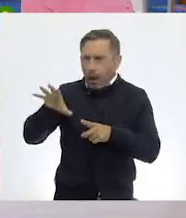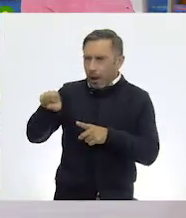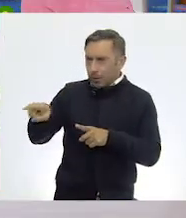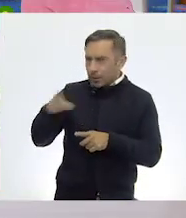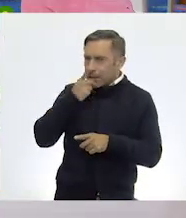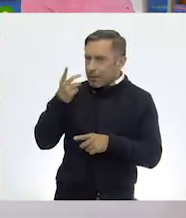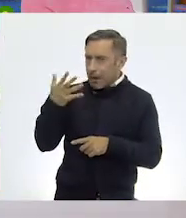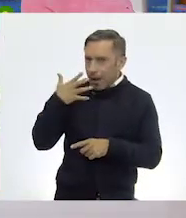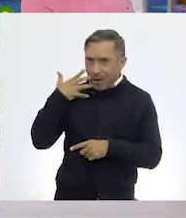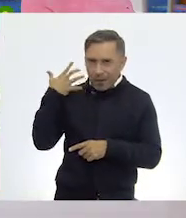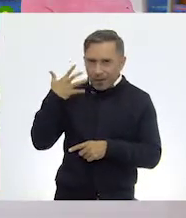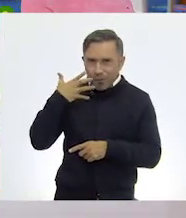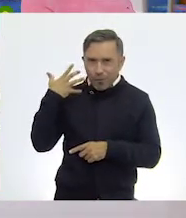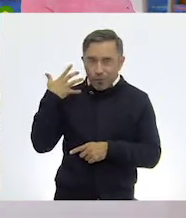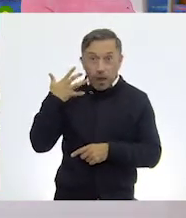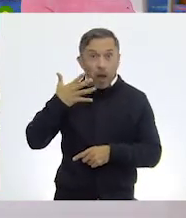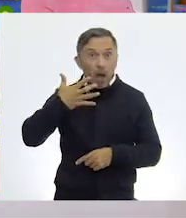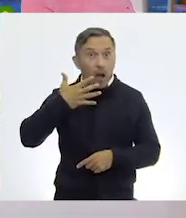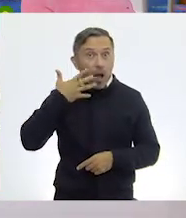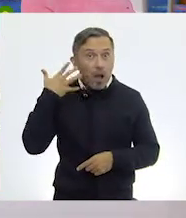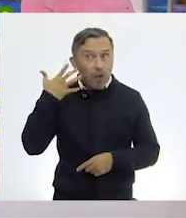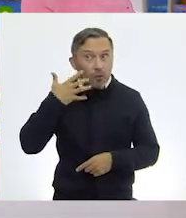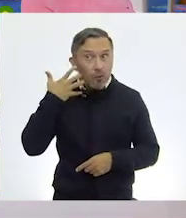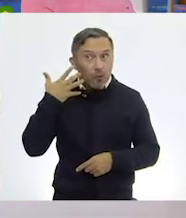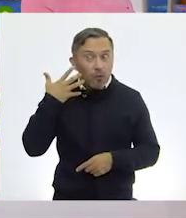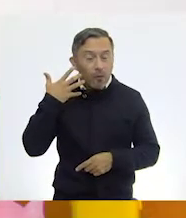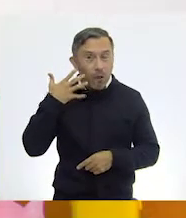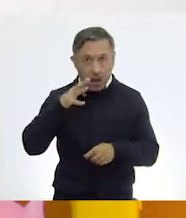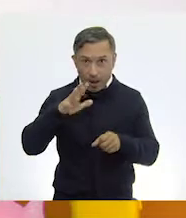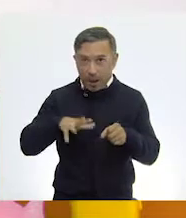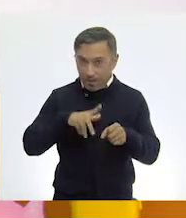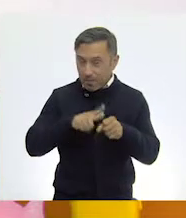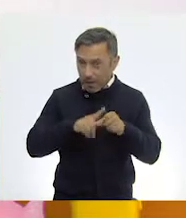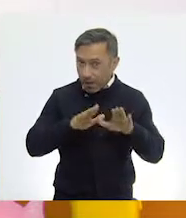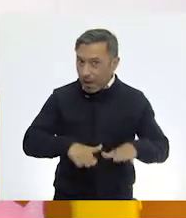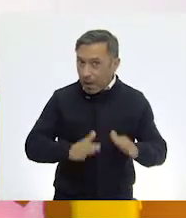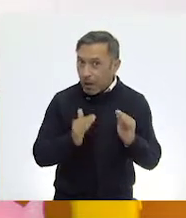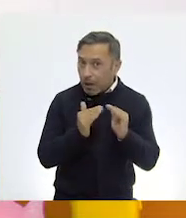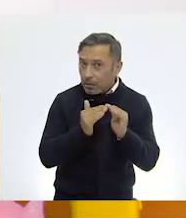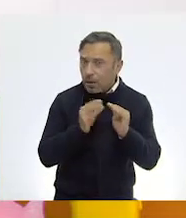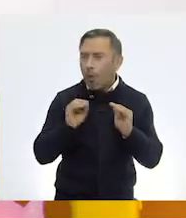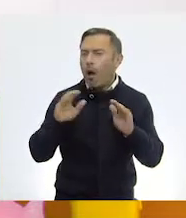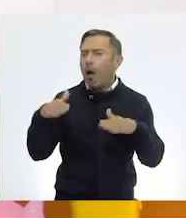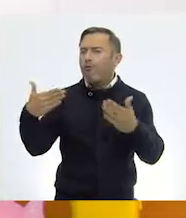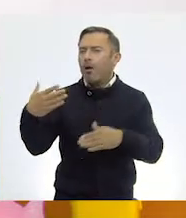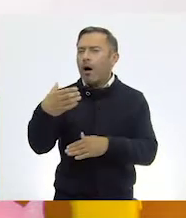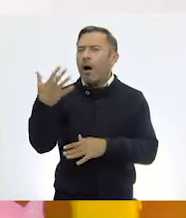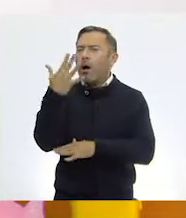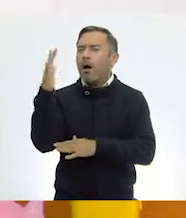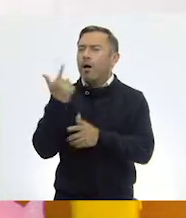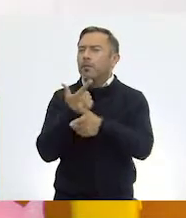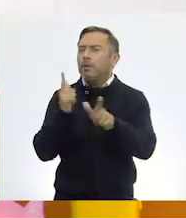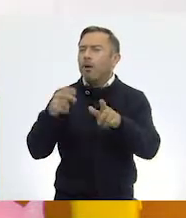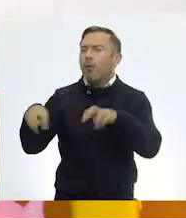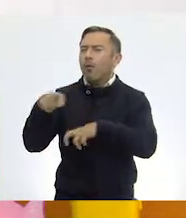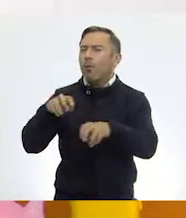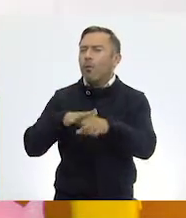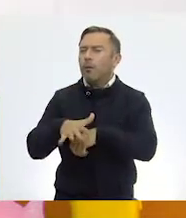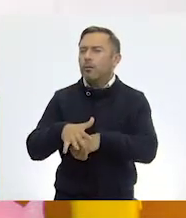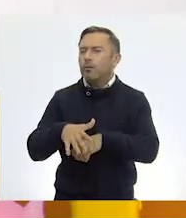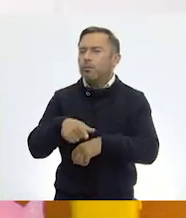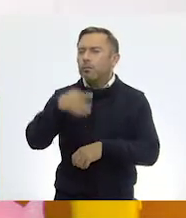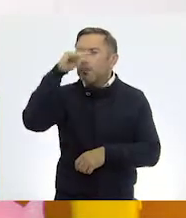que el gato es un animal doméstico o silvestre? ¿Ustedes qué dicen, niñas y niños? Es un animal